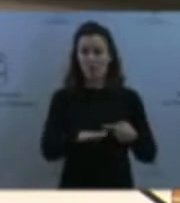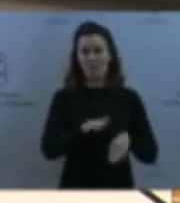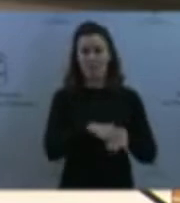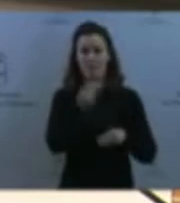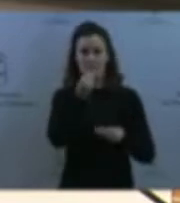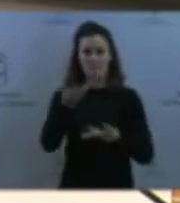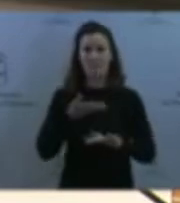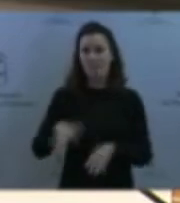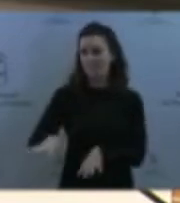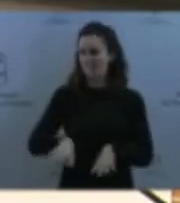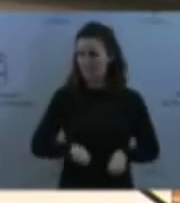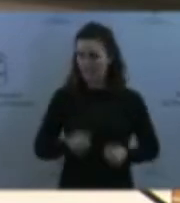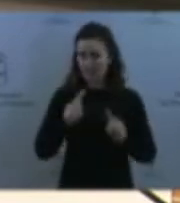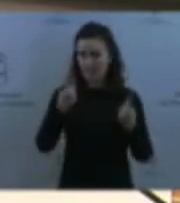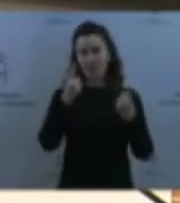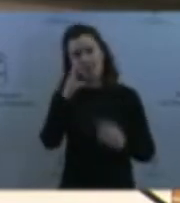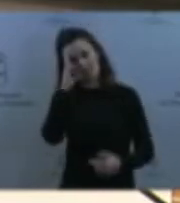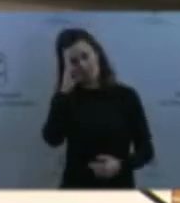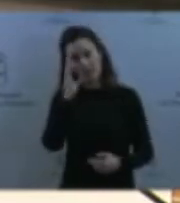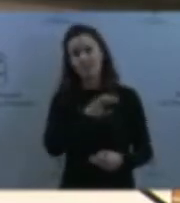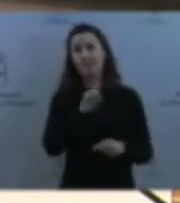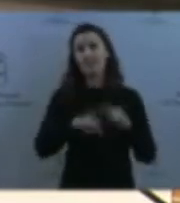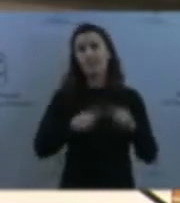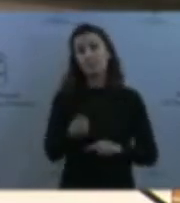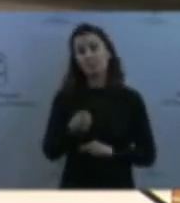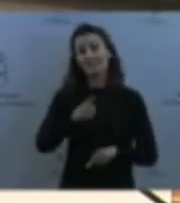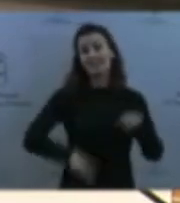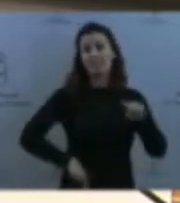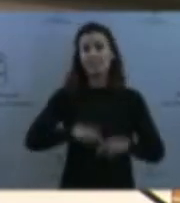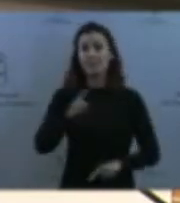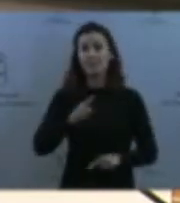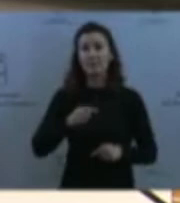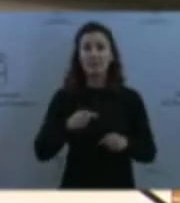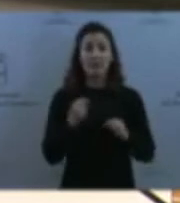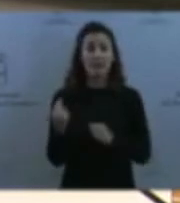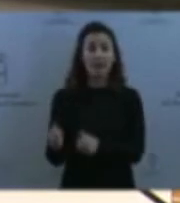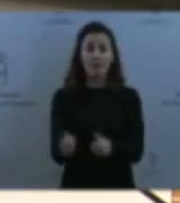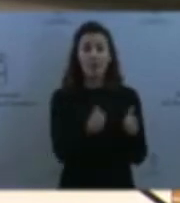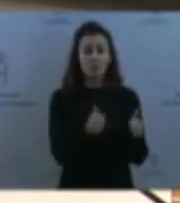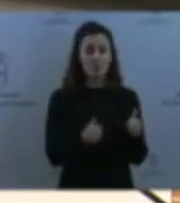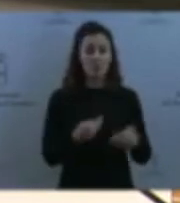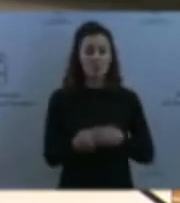y después, en función también de la evolución de cada menor, ver en qué dispositivo puedan